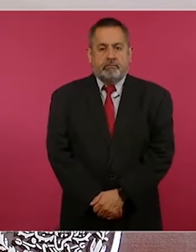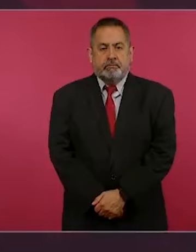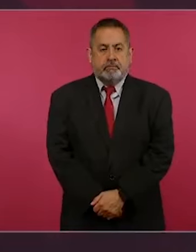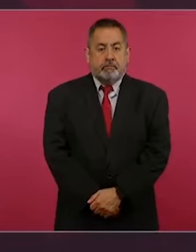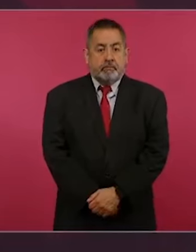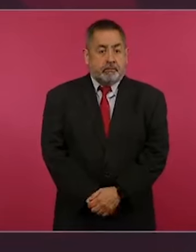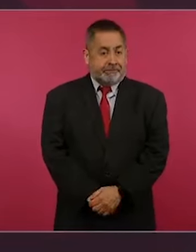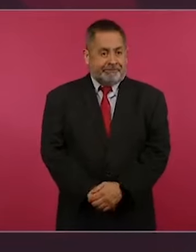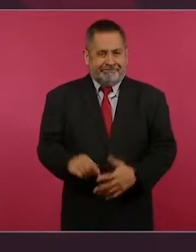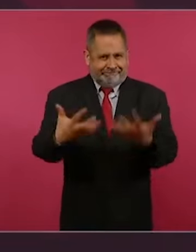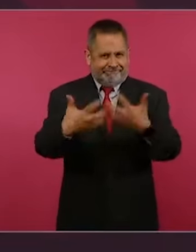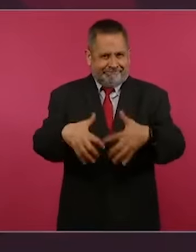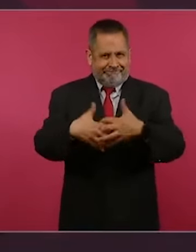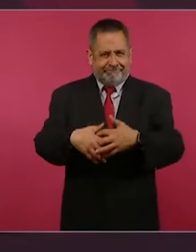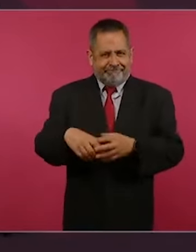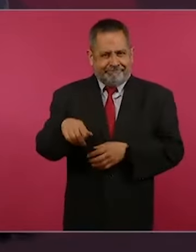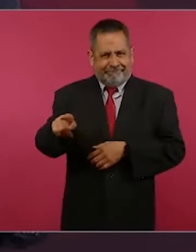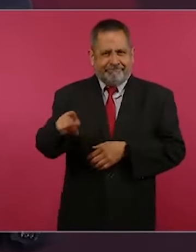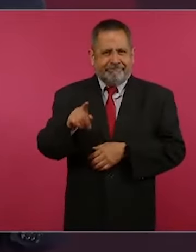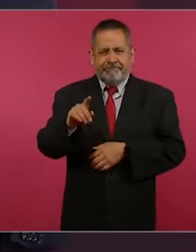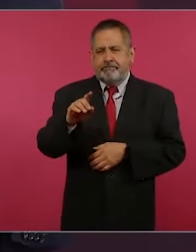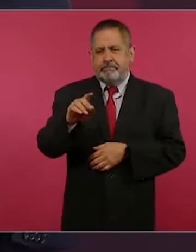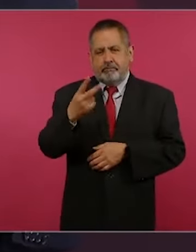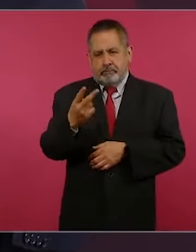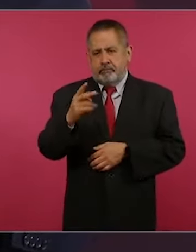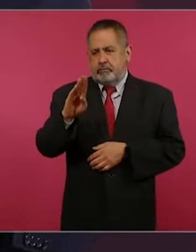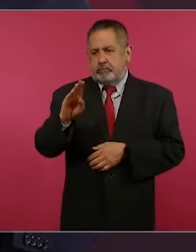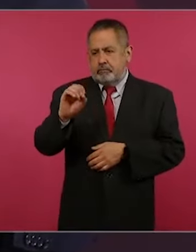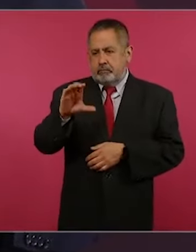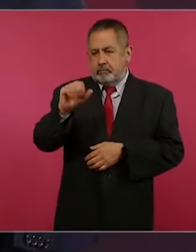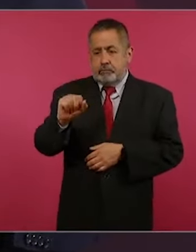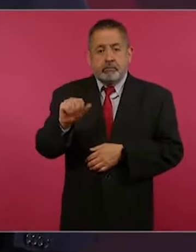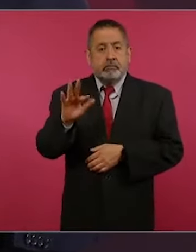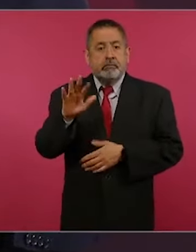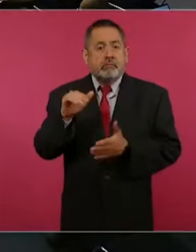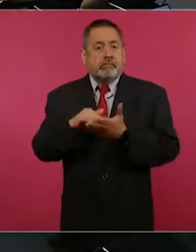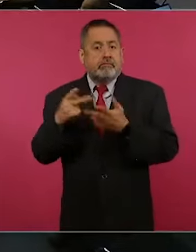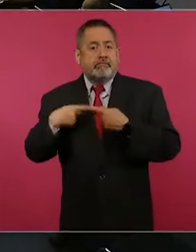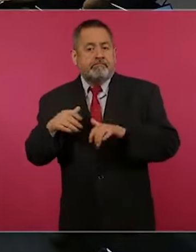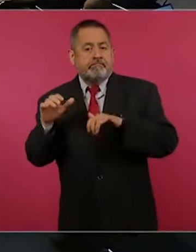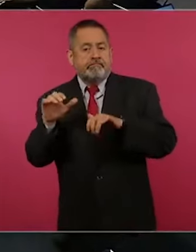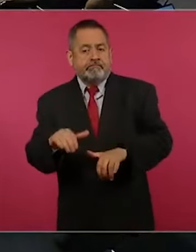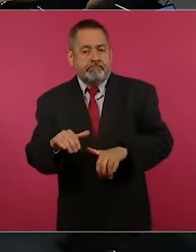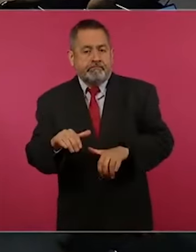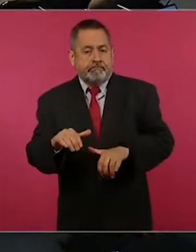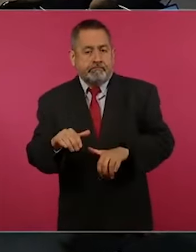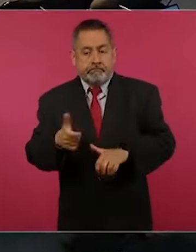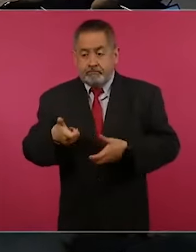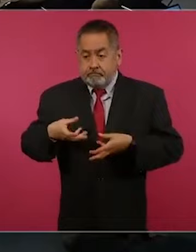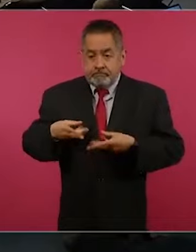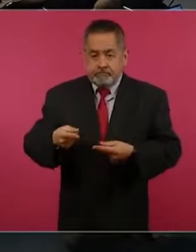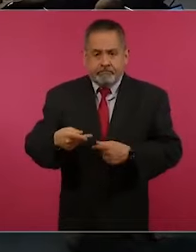todo ese recurso quedó en México,